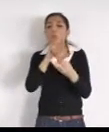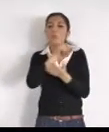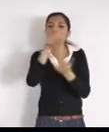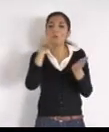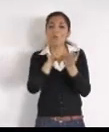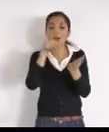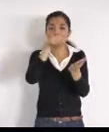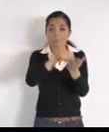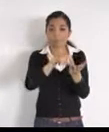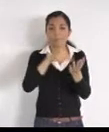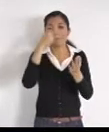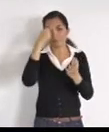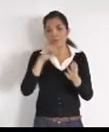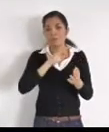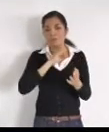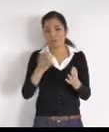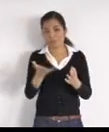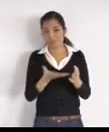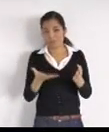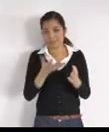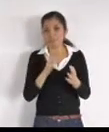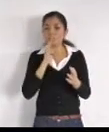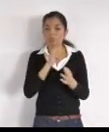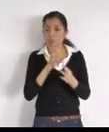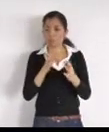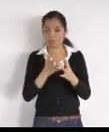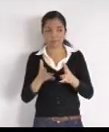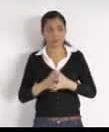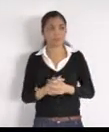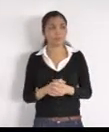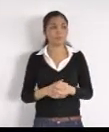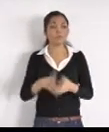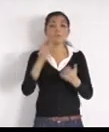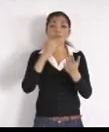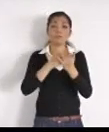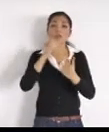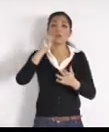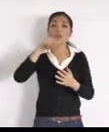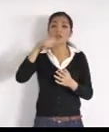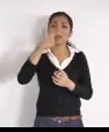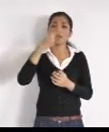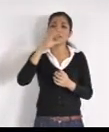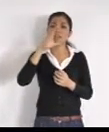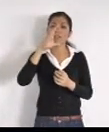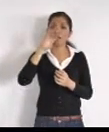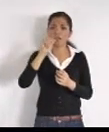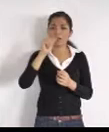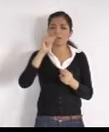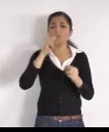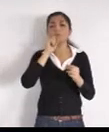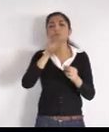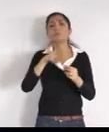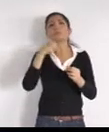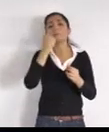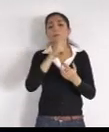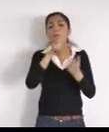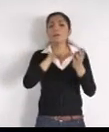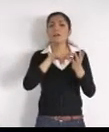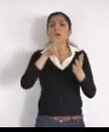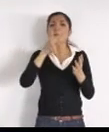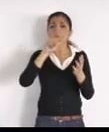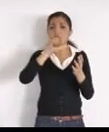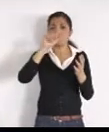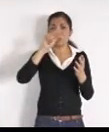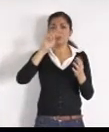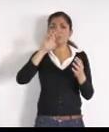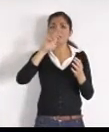Angélica, Carez, por el Facebook personal, en Villas, en Villas, terrenomas, urge la escuela, de Laminitas, que está, en Nomas del Sur, y que